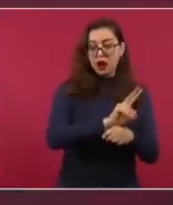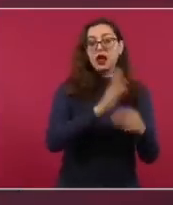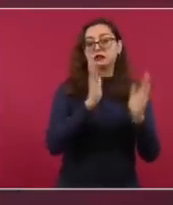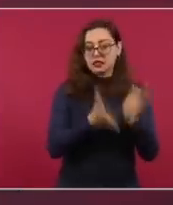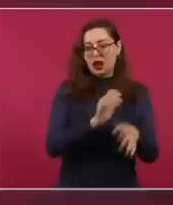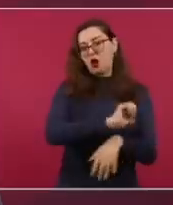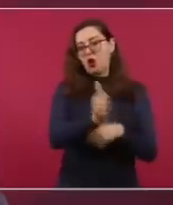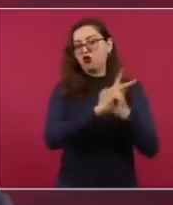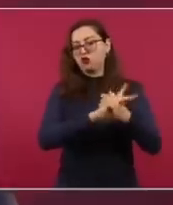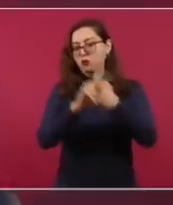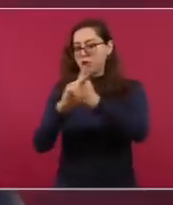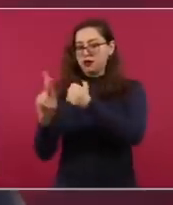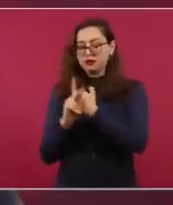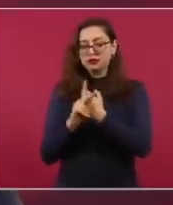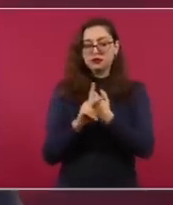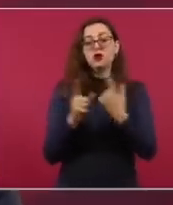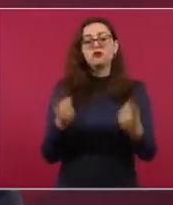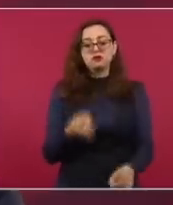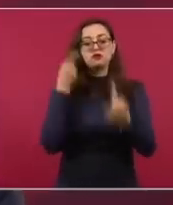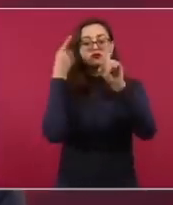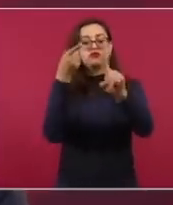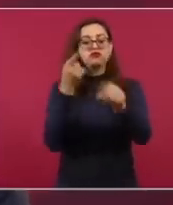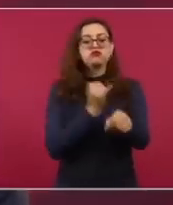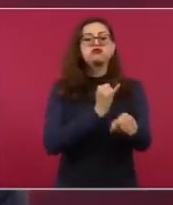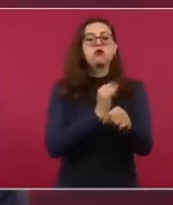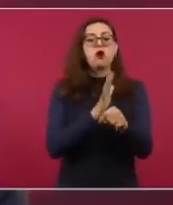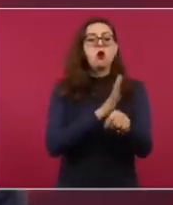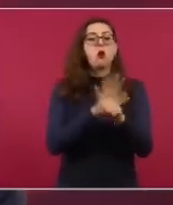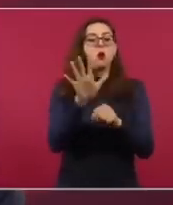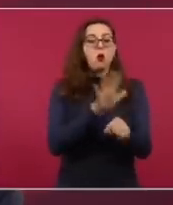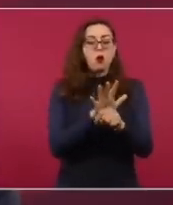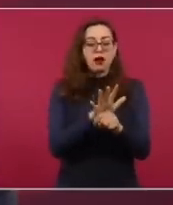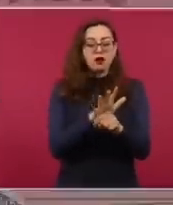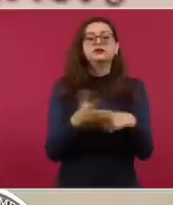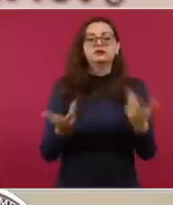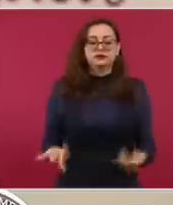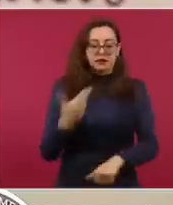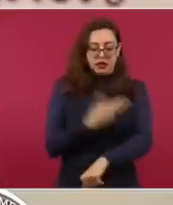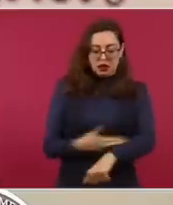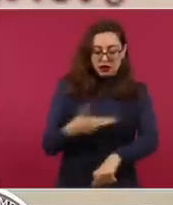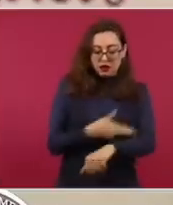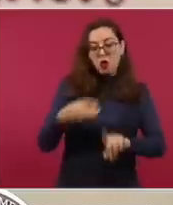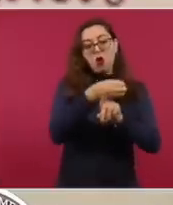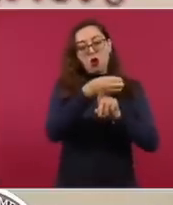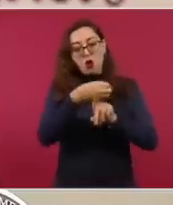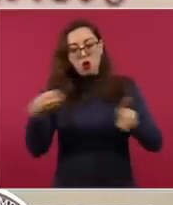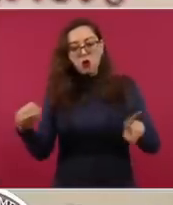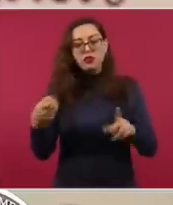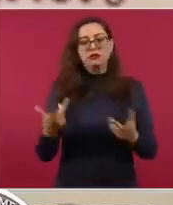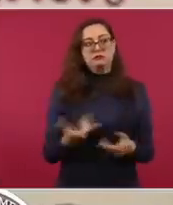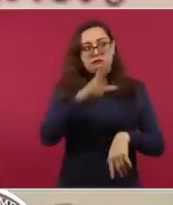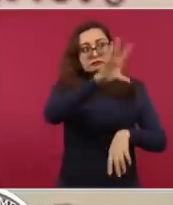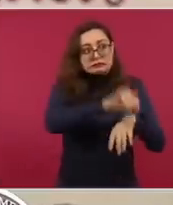nacionalidades con el mismo propósito, que hay una vía regular establecida en la que puedas tú solicitar el poder trabajar en